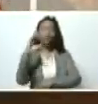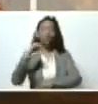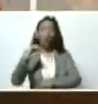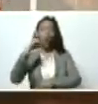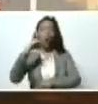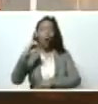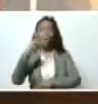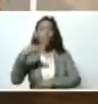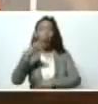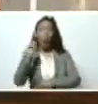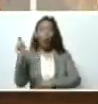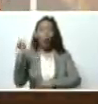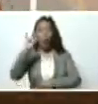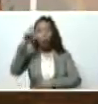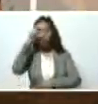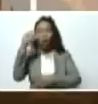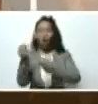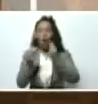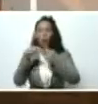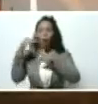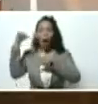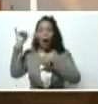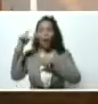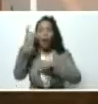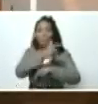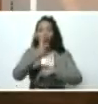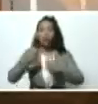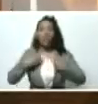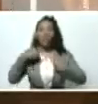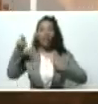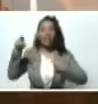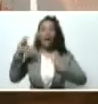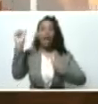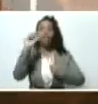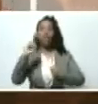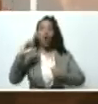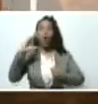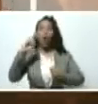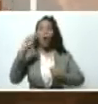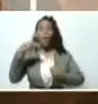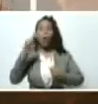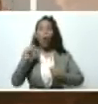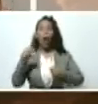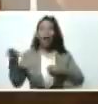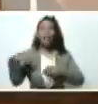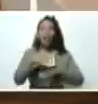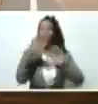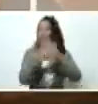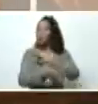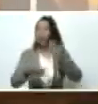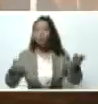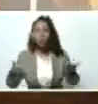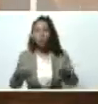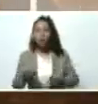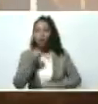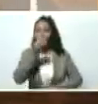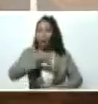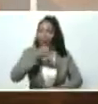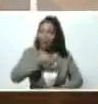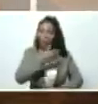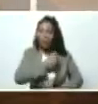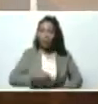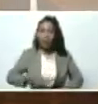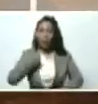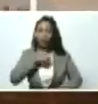Adelante, compañero Jorge Arriaza, ¿cómo está la gente en Socopó? ¿Qué pasó con el río? Buenas tardes, presidente. Bueno, aquí